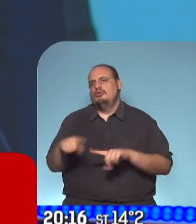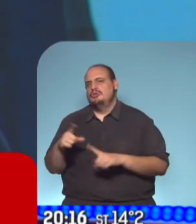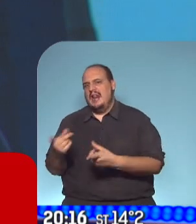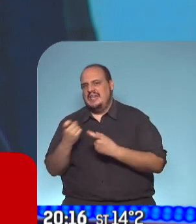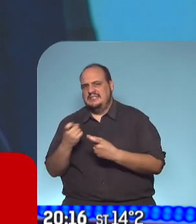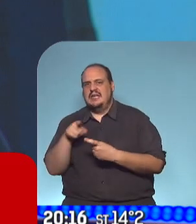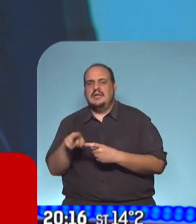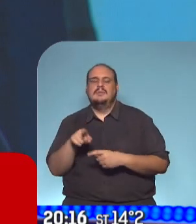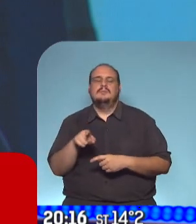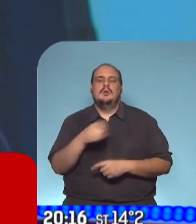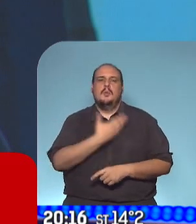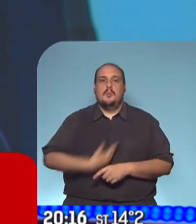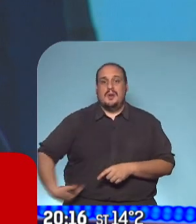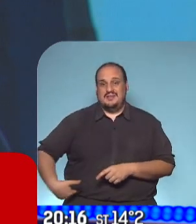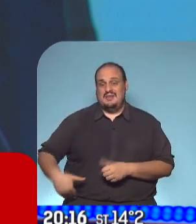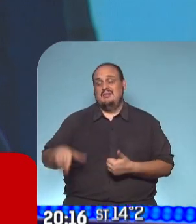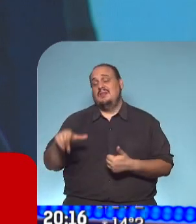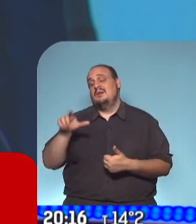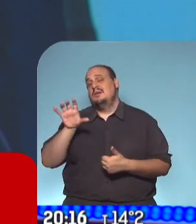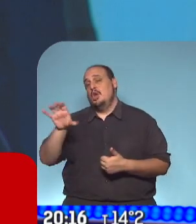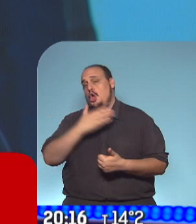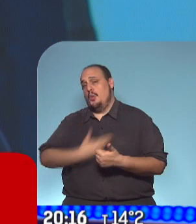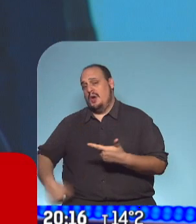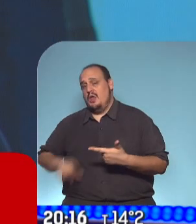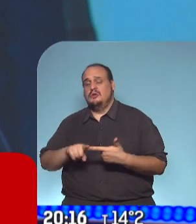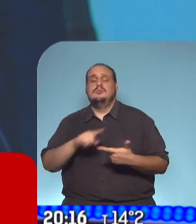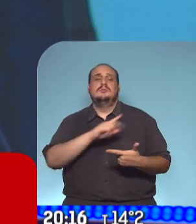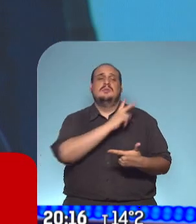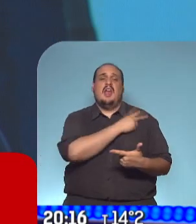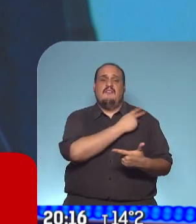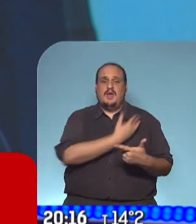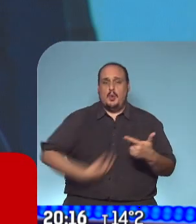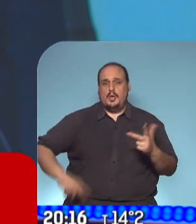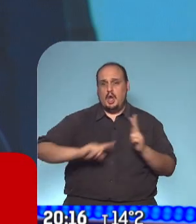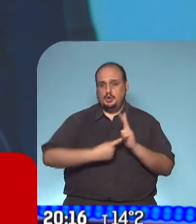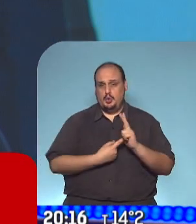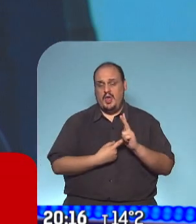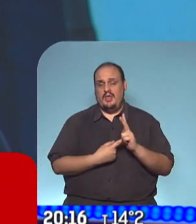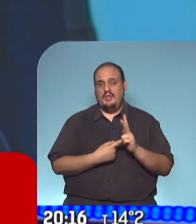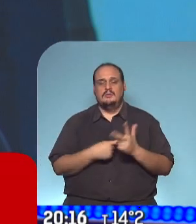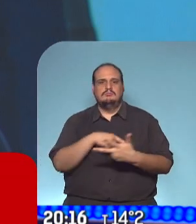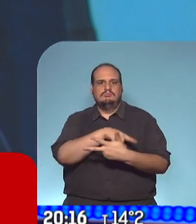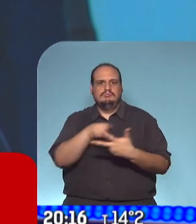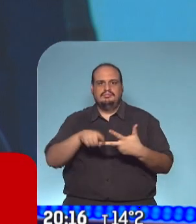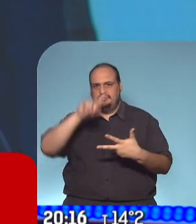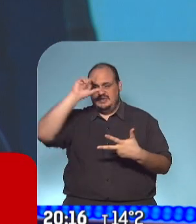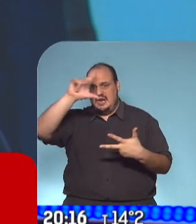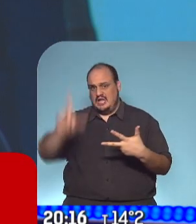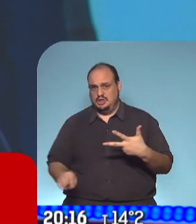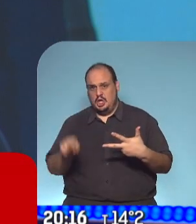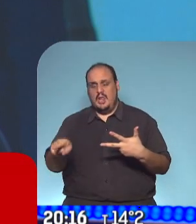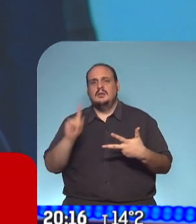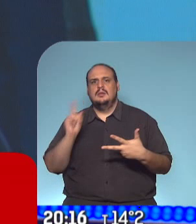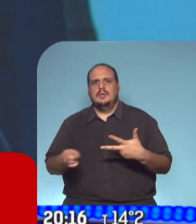entre el presidente de la nación, el gobernador de la provincia y el jefe de gobierno de la ciudad, el abanico político nacional presente